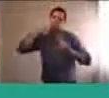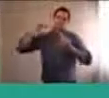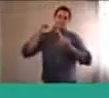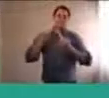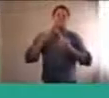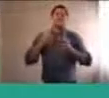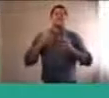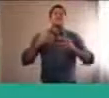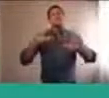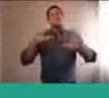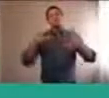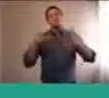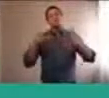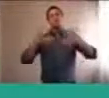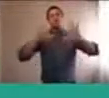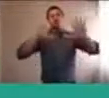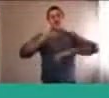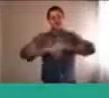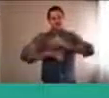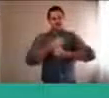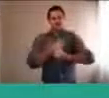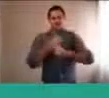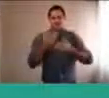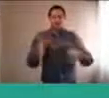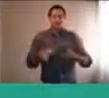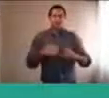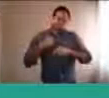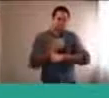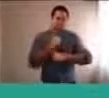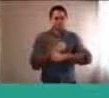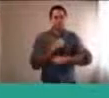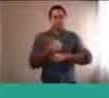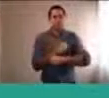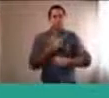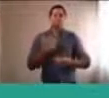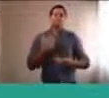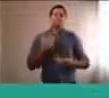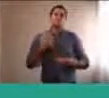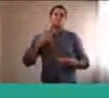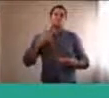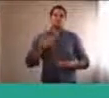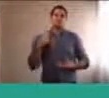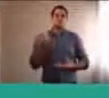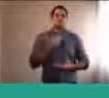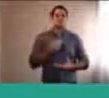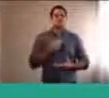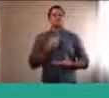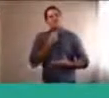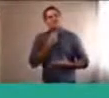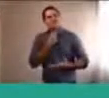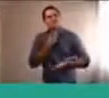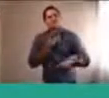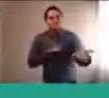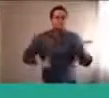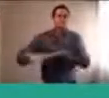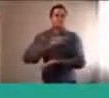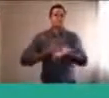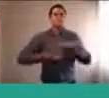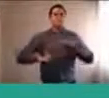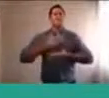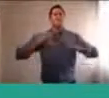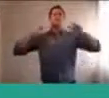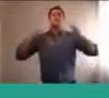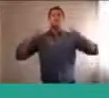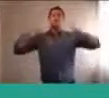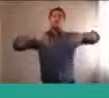años y un poco la idea es compartir con ustedes más que nada cómo acompañar a los niños en esta